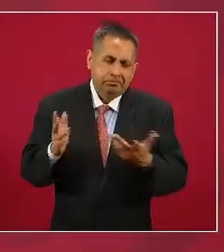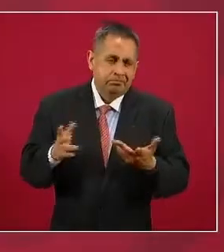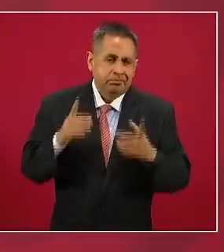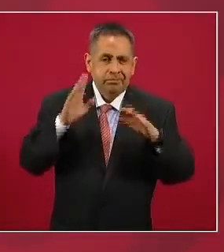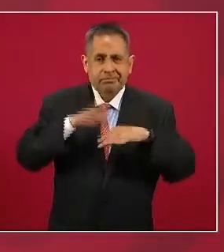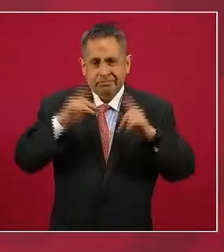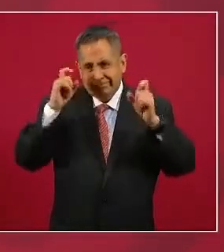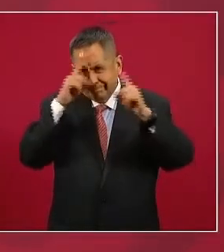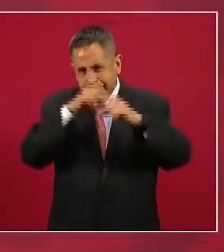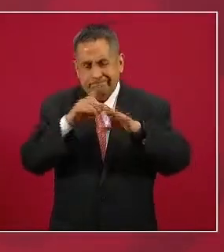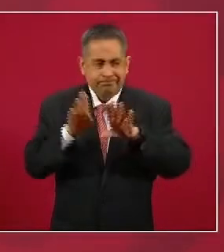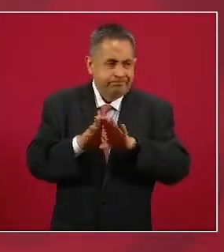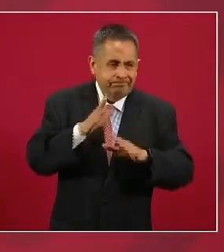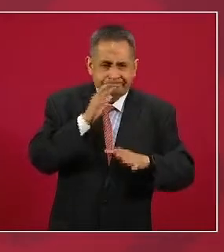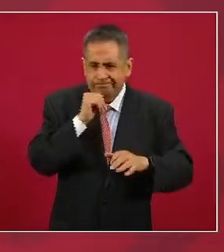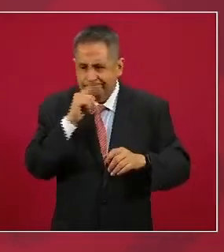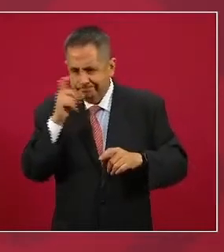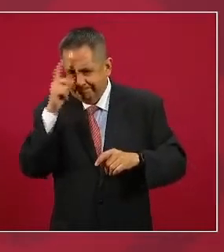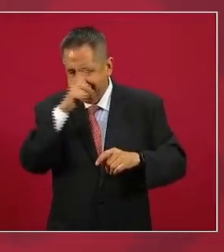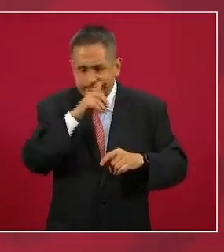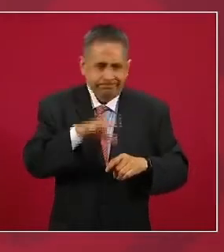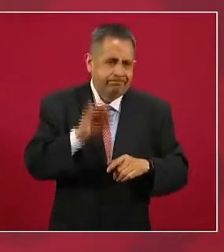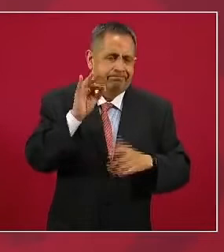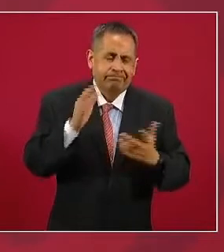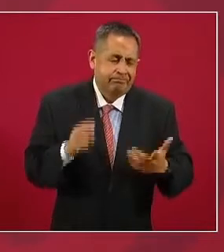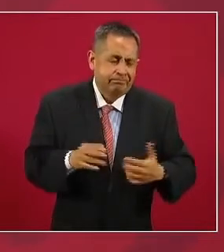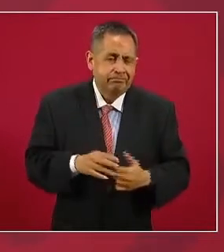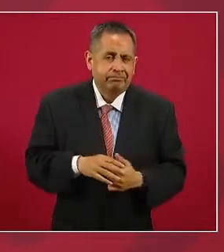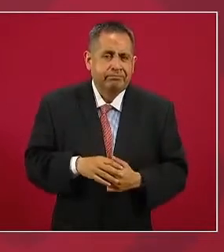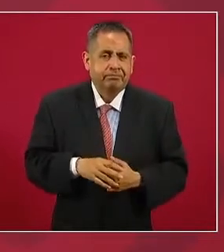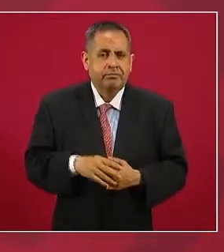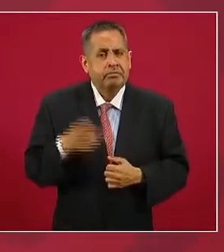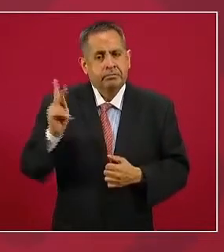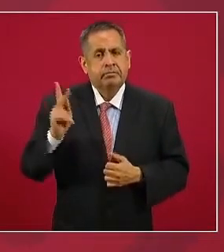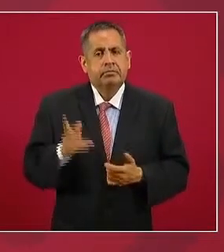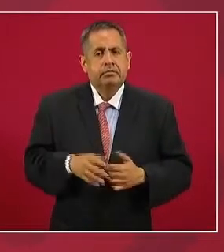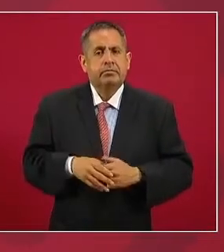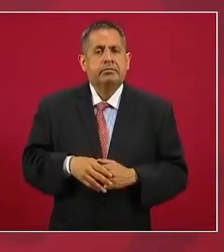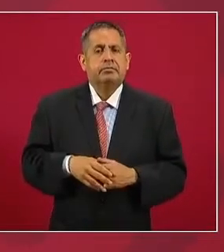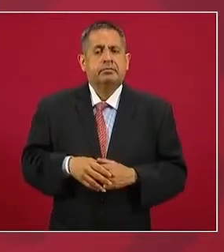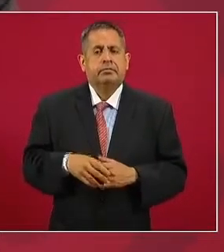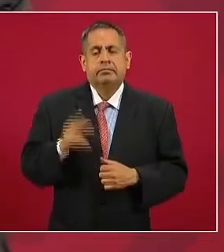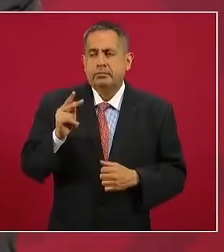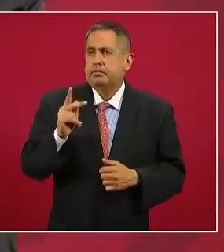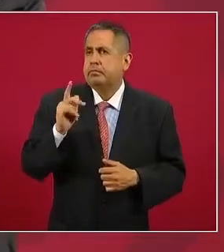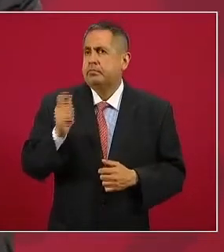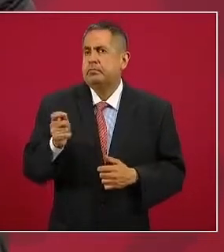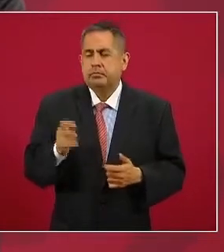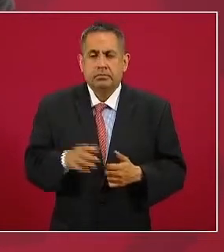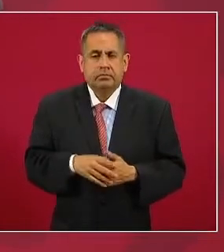complejas difíciles pero no hay